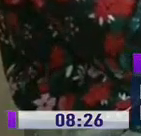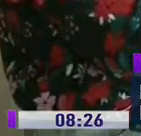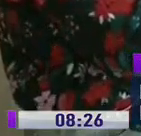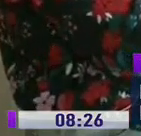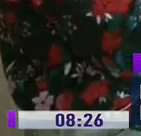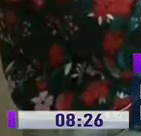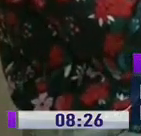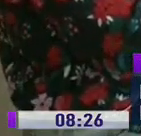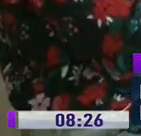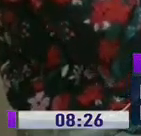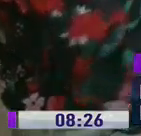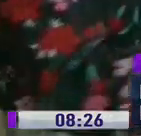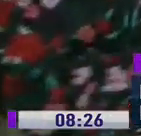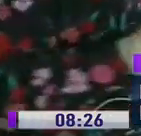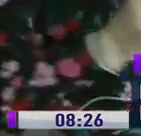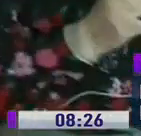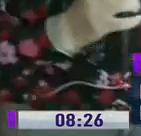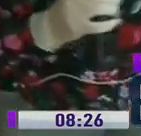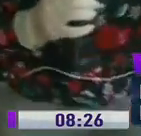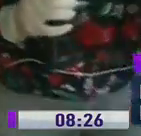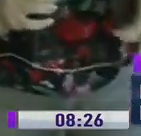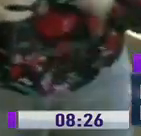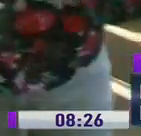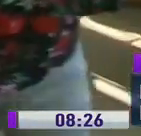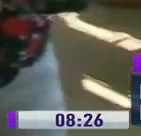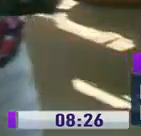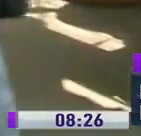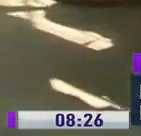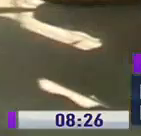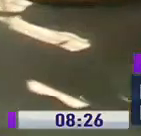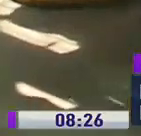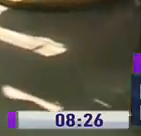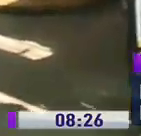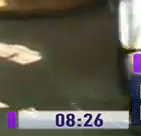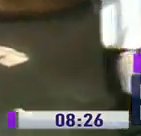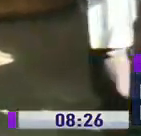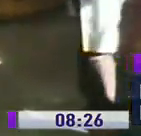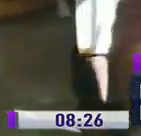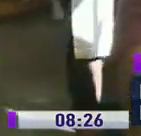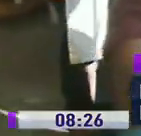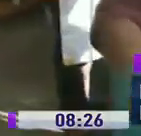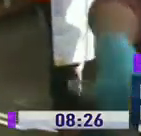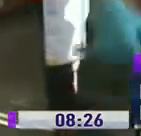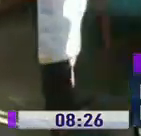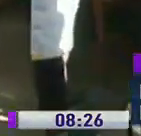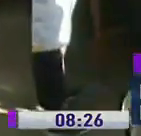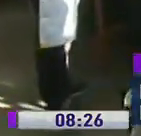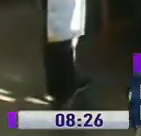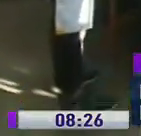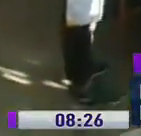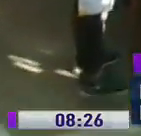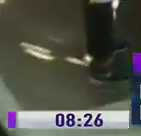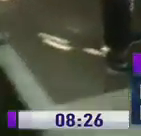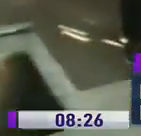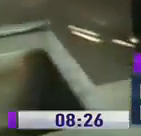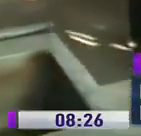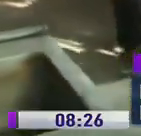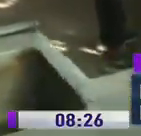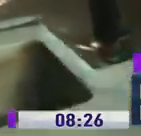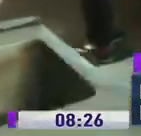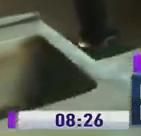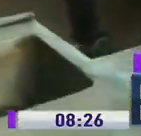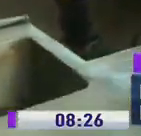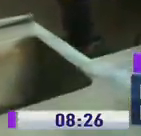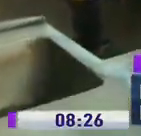estos momentos. Bien, muchísimas gracias. Lo que necesita la Fundación es precisamente la ayuda de la empresa privada